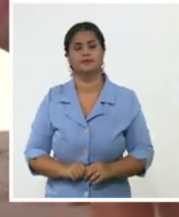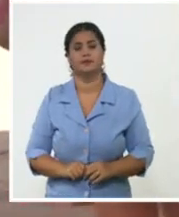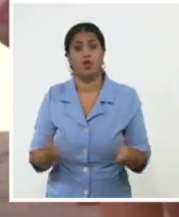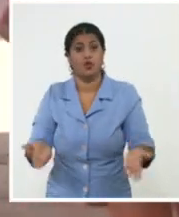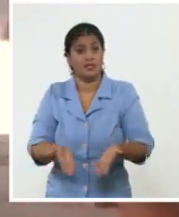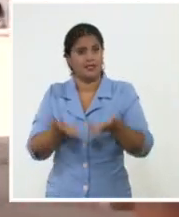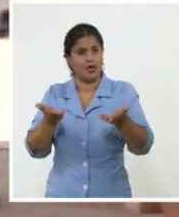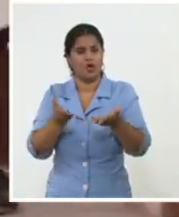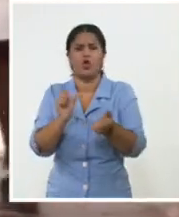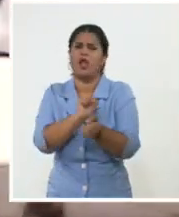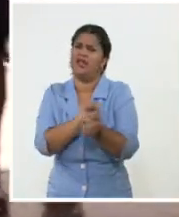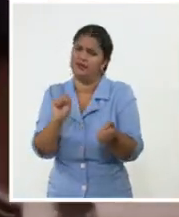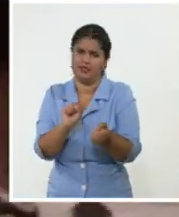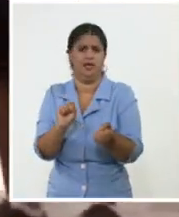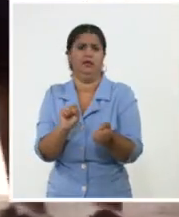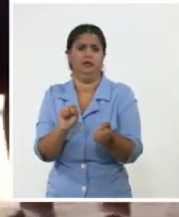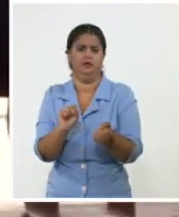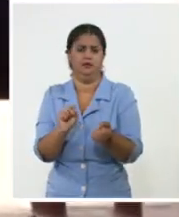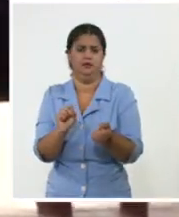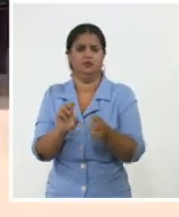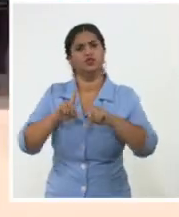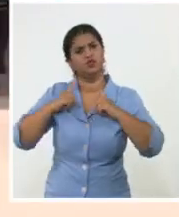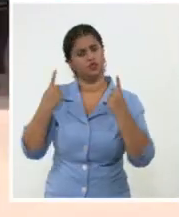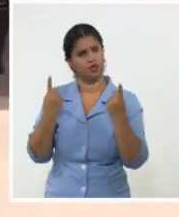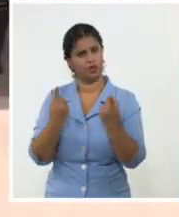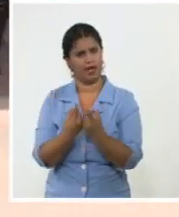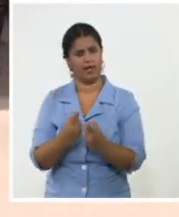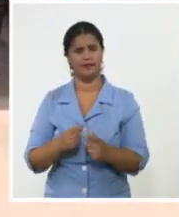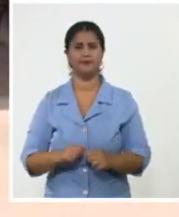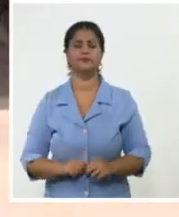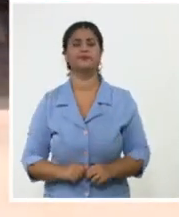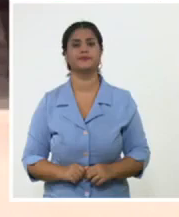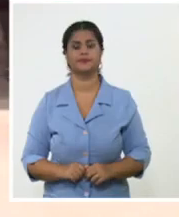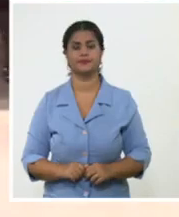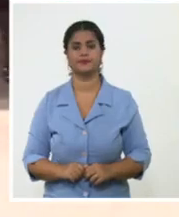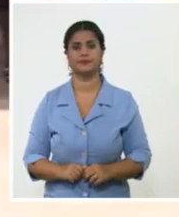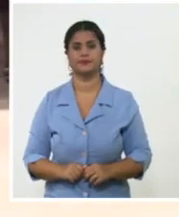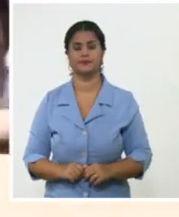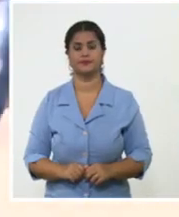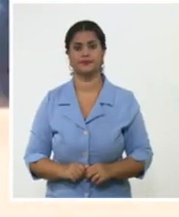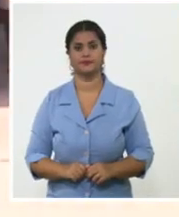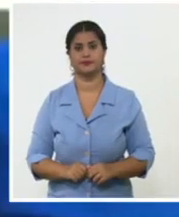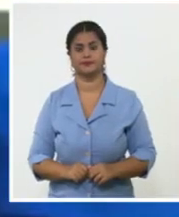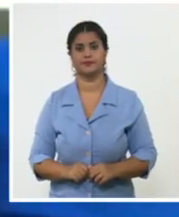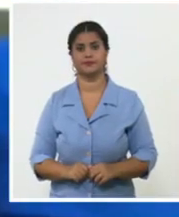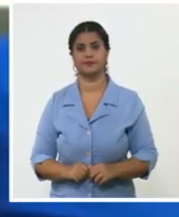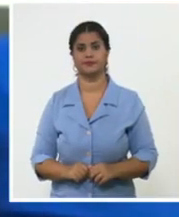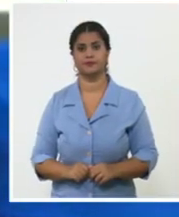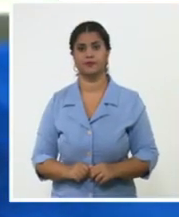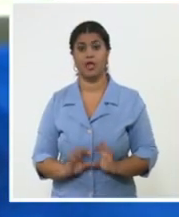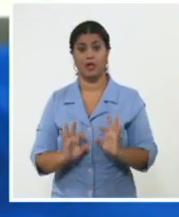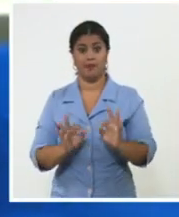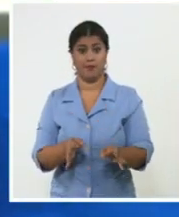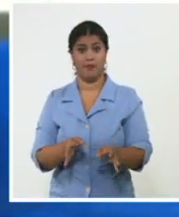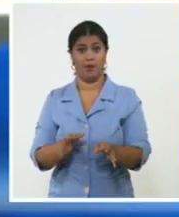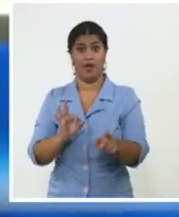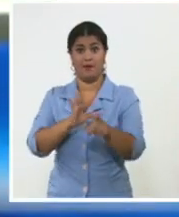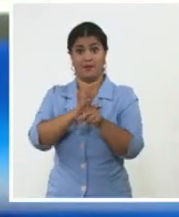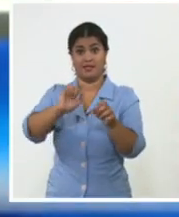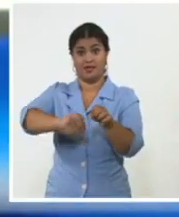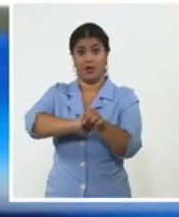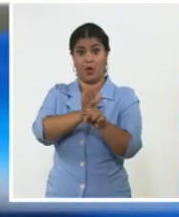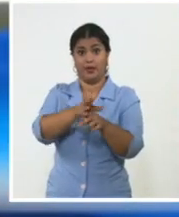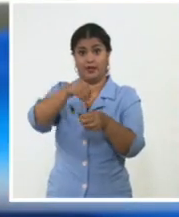por la COVID-19 no representó un motivo humano suficiente para que Estados Unidos mitigara el bloqueo, ni